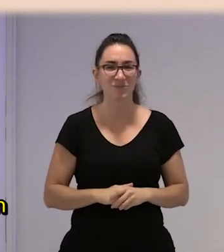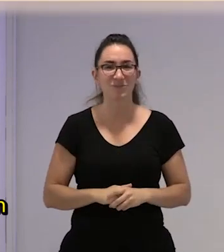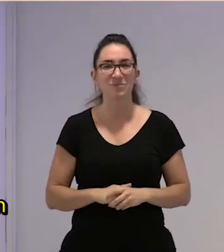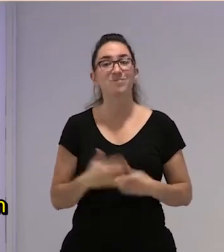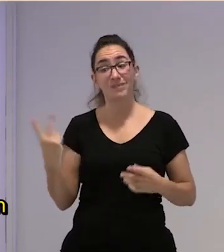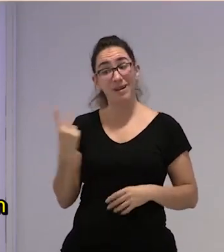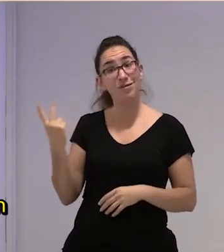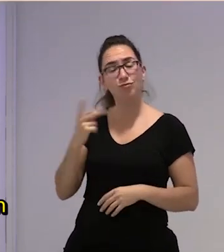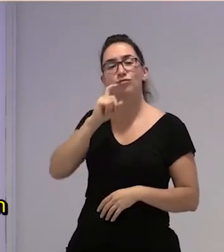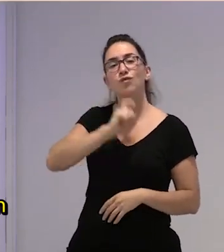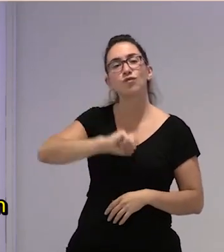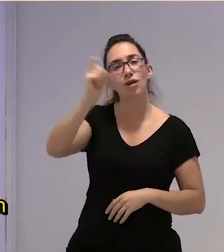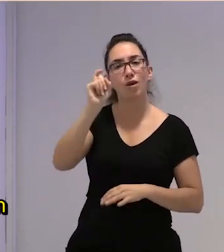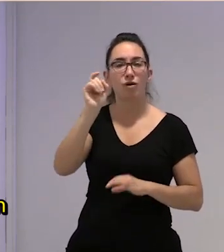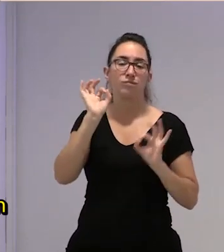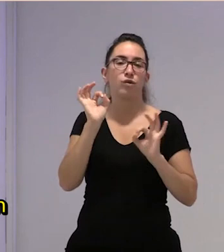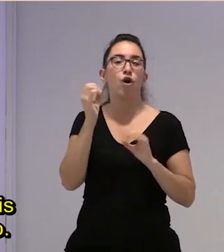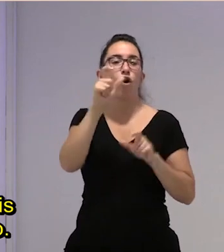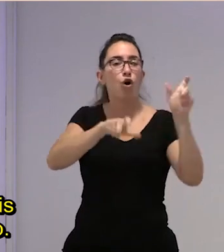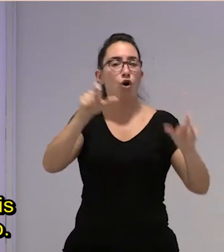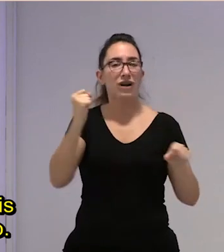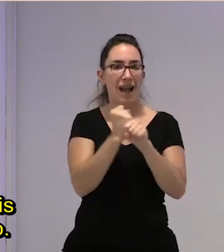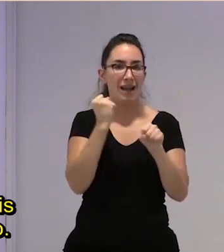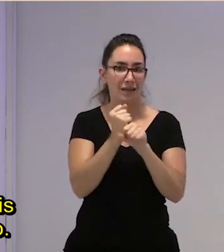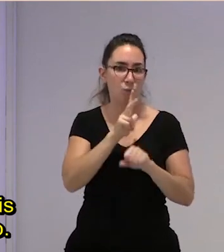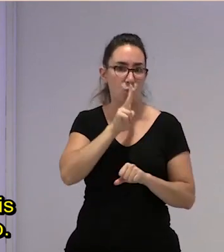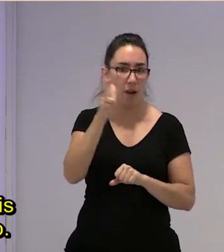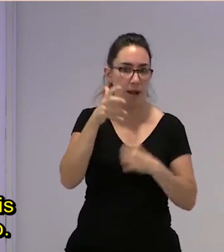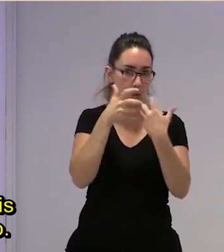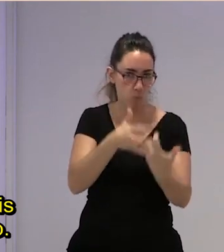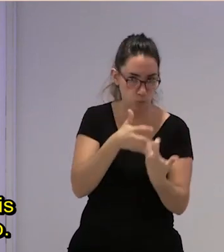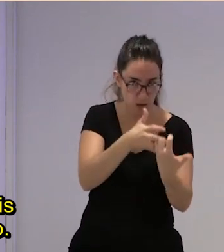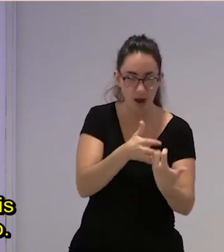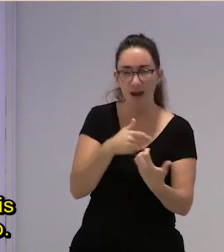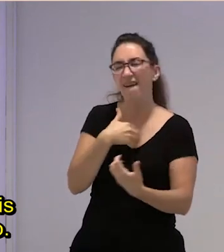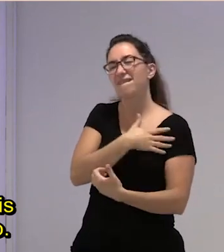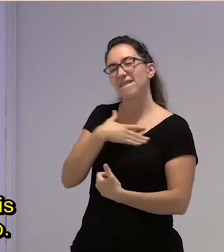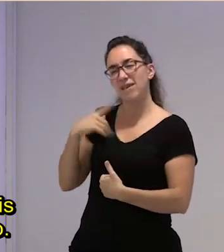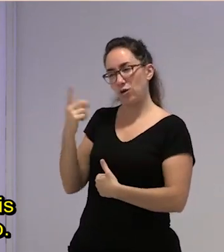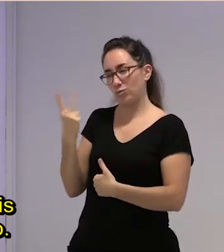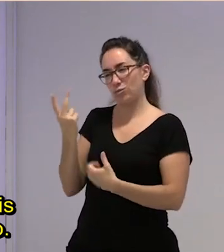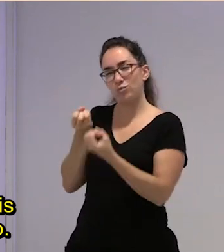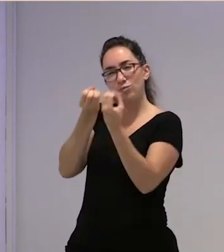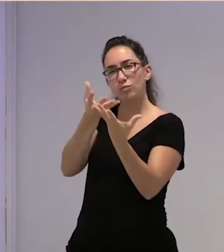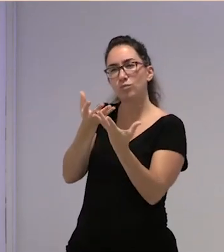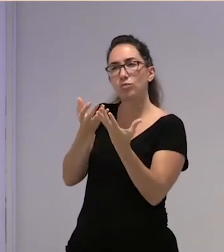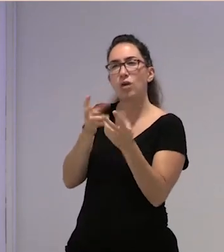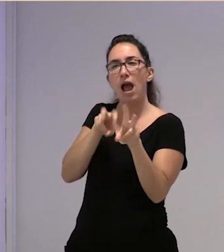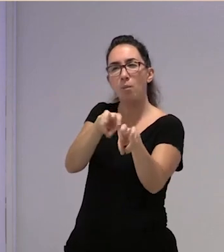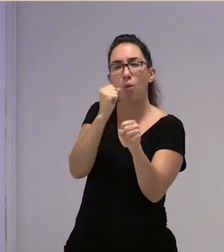Bueno, fundadoras de la organización Jornaleras de Huelva en Lucha, lo primero me gustaría que nos contárais cómo empezaseis a currar en el campo. Yo decía,